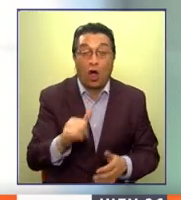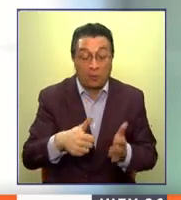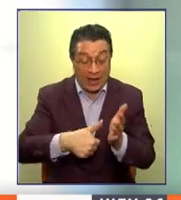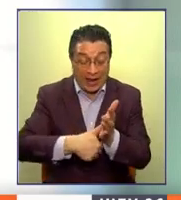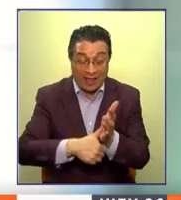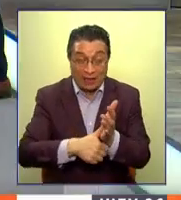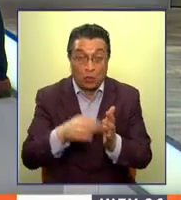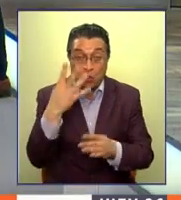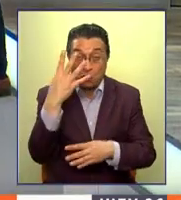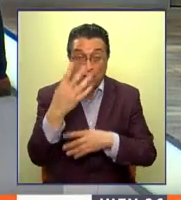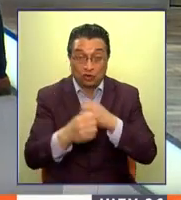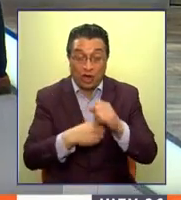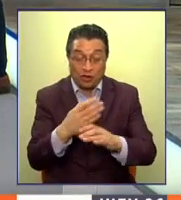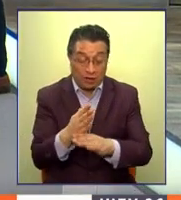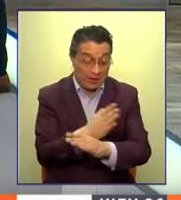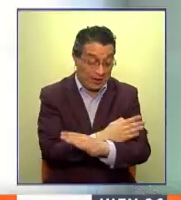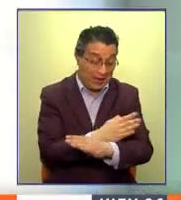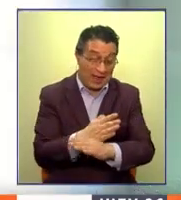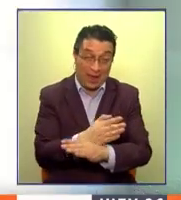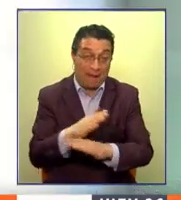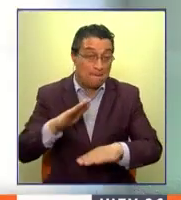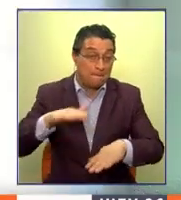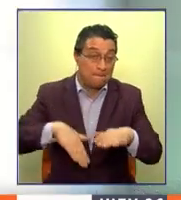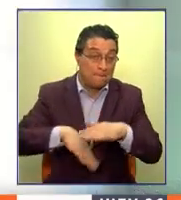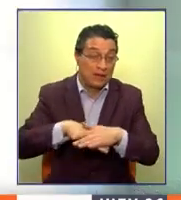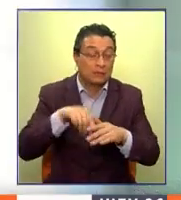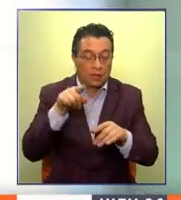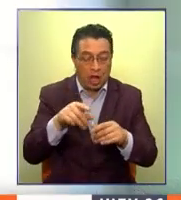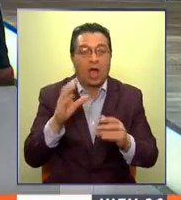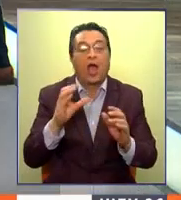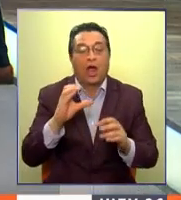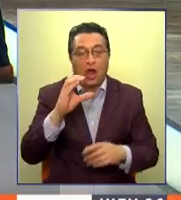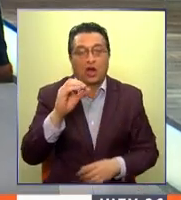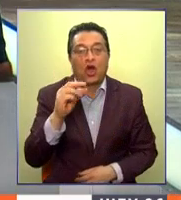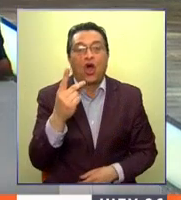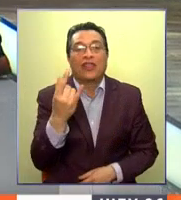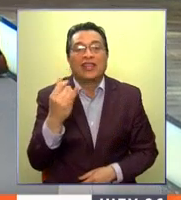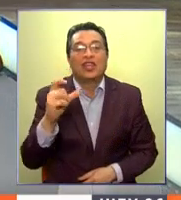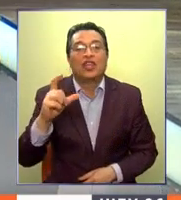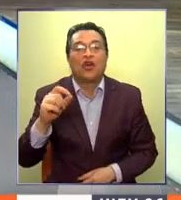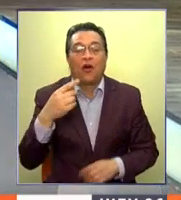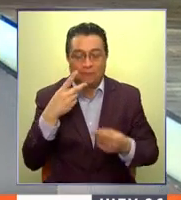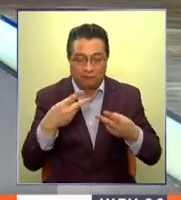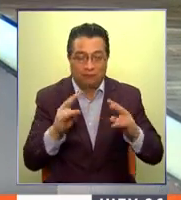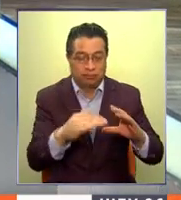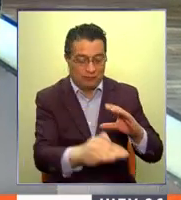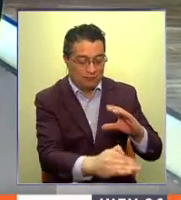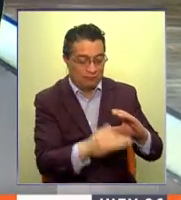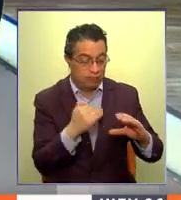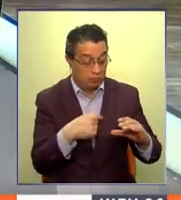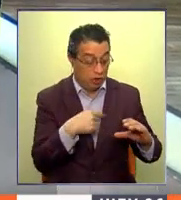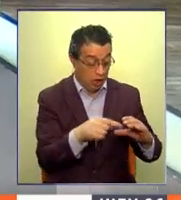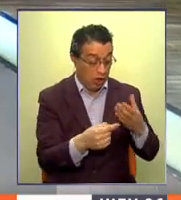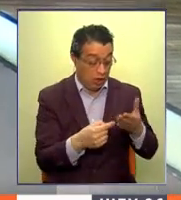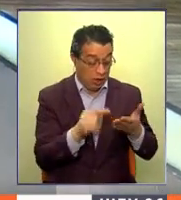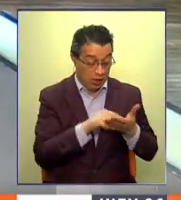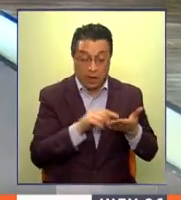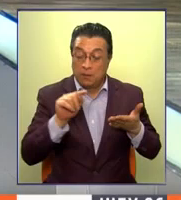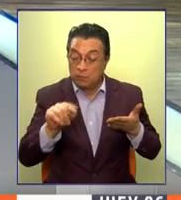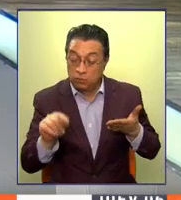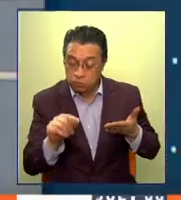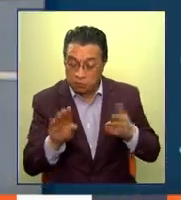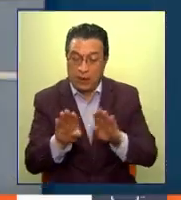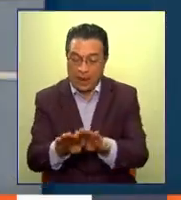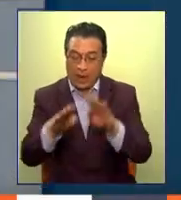no es más antiguo de cuatro años, le va a llegar este código de validación, lo pone ahí y le van a dar también esa clave